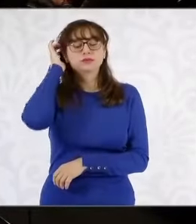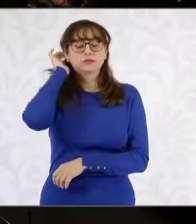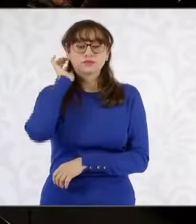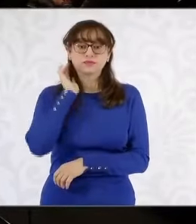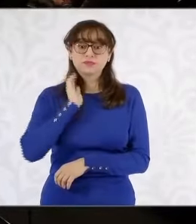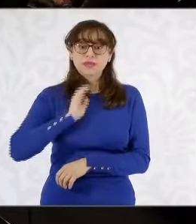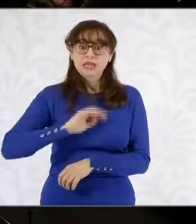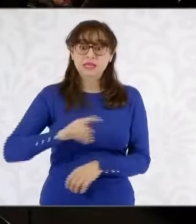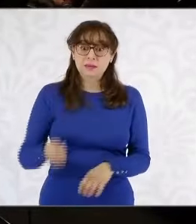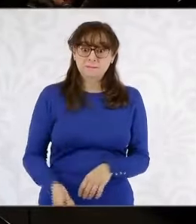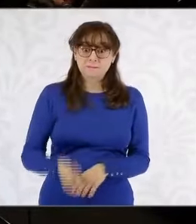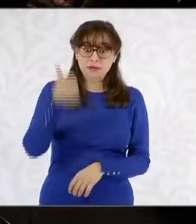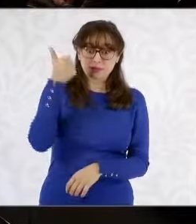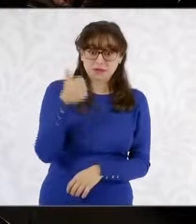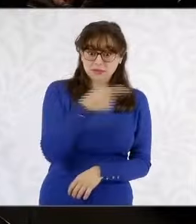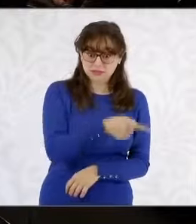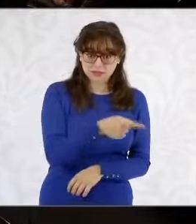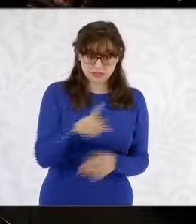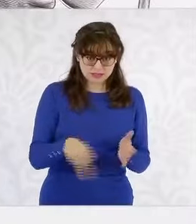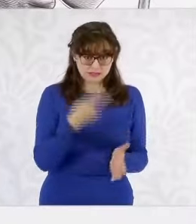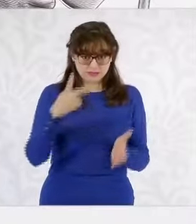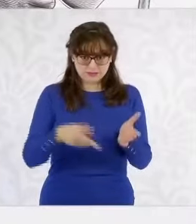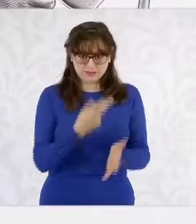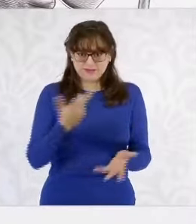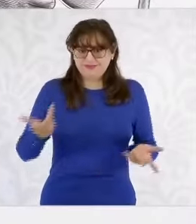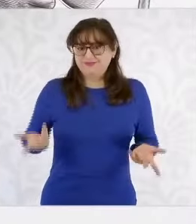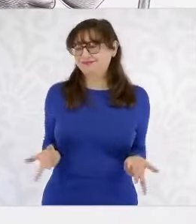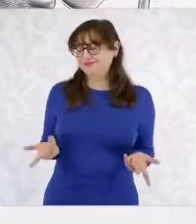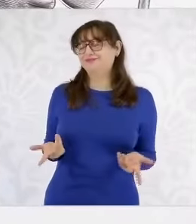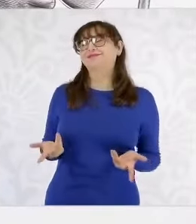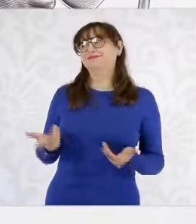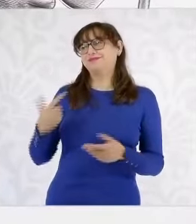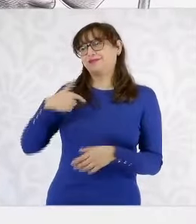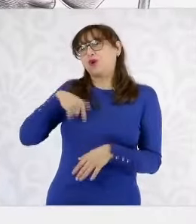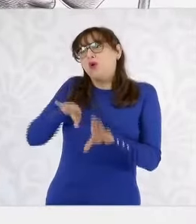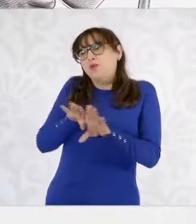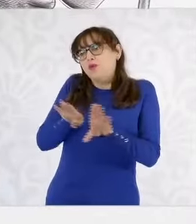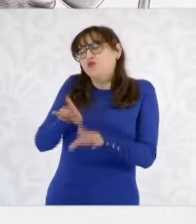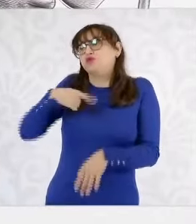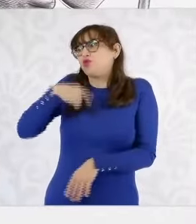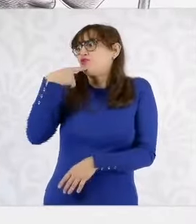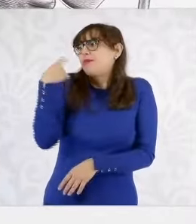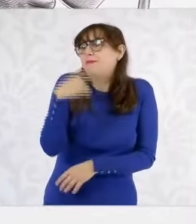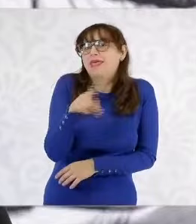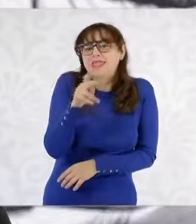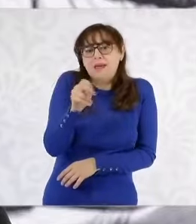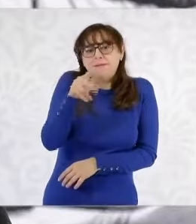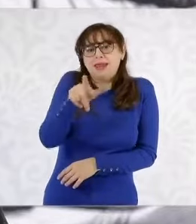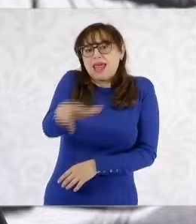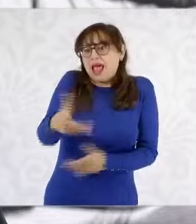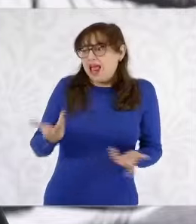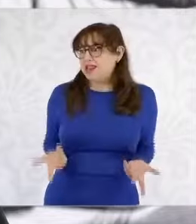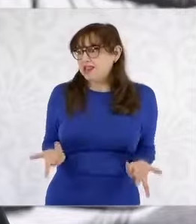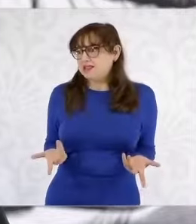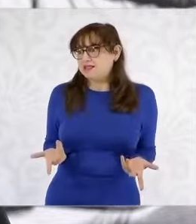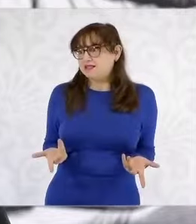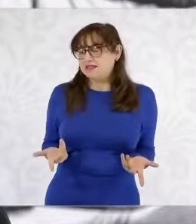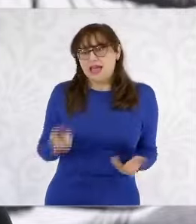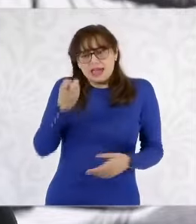primera de este juez fiscal? Pues imagínense cómo las califico. Si vamos a queja y acción penal, pues ya más que le puedo decir.